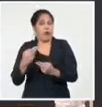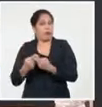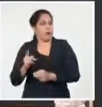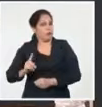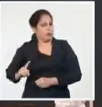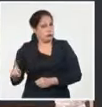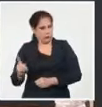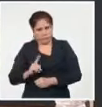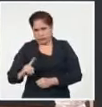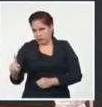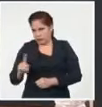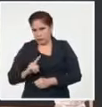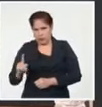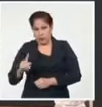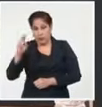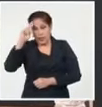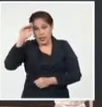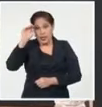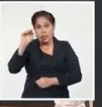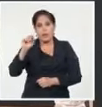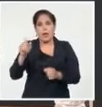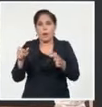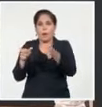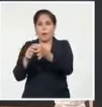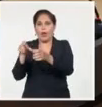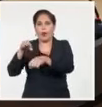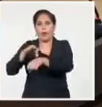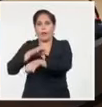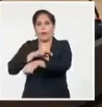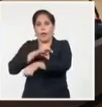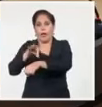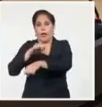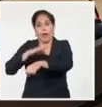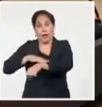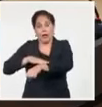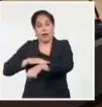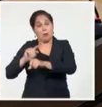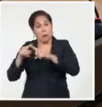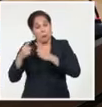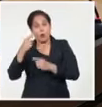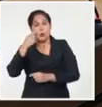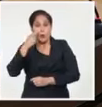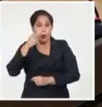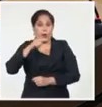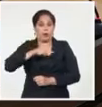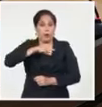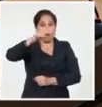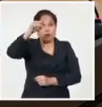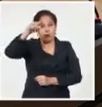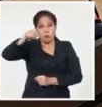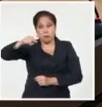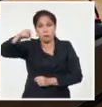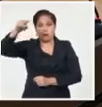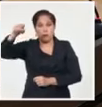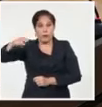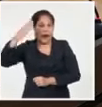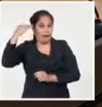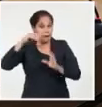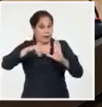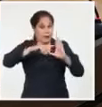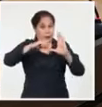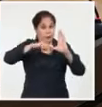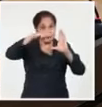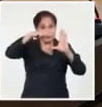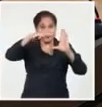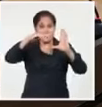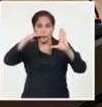A disminuir el número de ingresados por día. A un comportamiento diferente. Y usted lo ve ahí en la curva, es decir, después de haber hecho una meseta, las